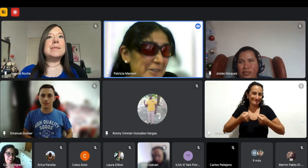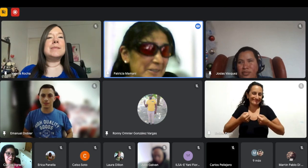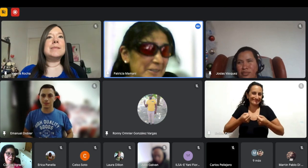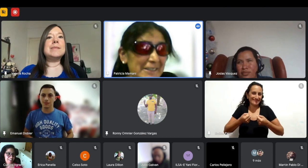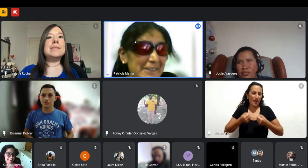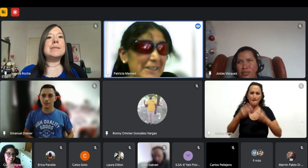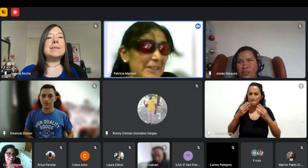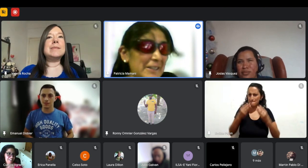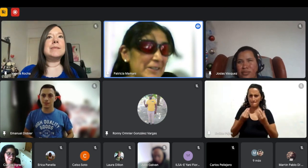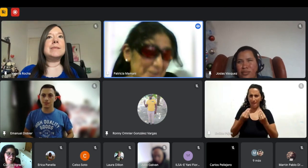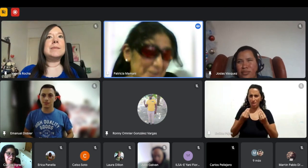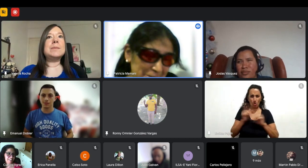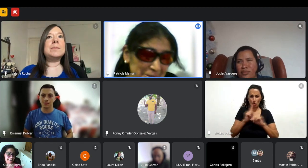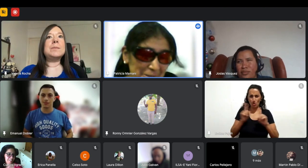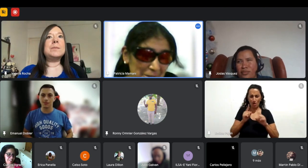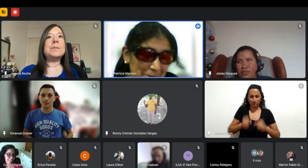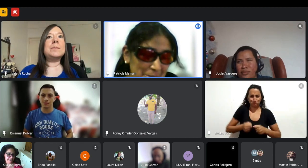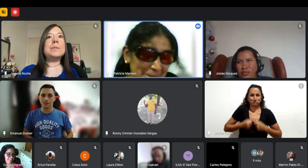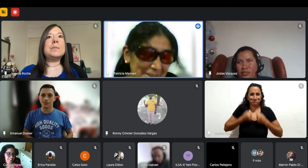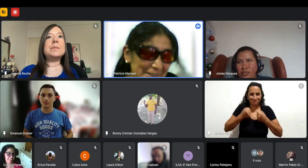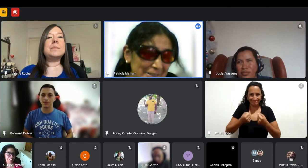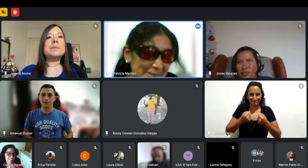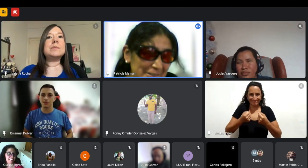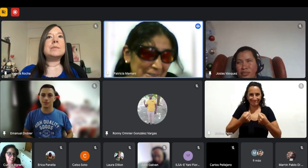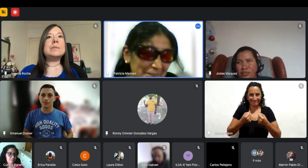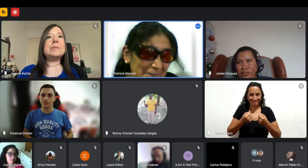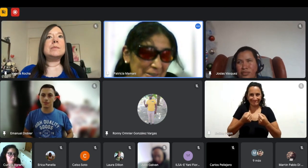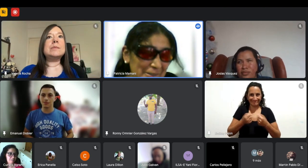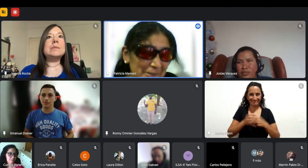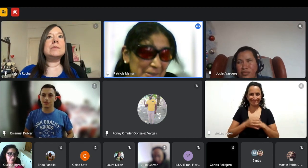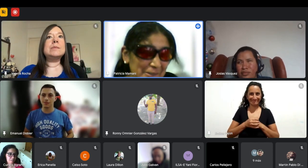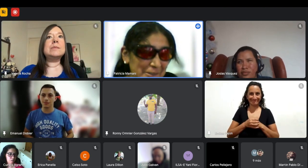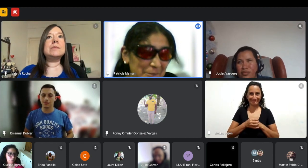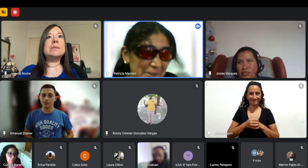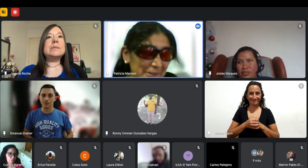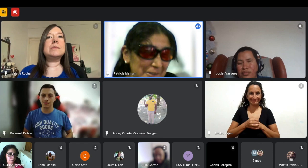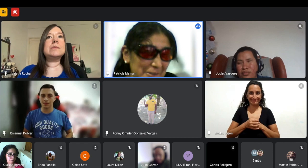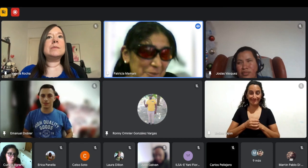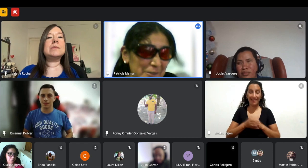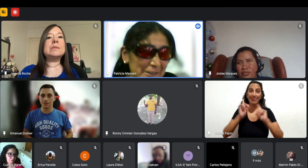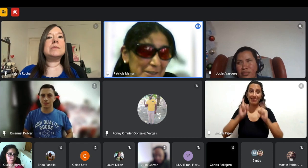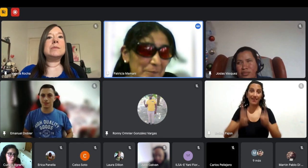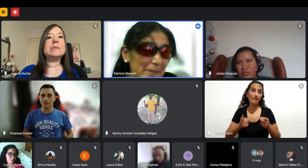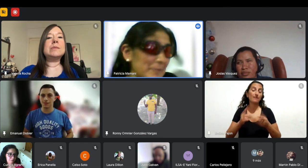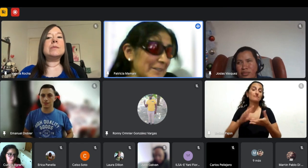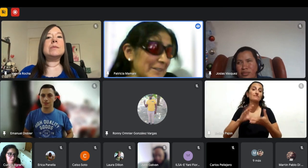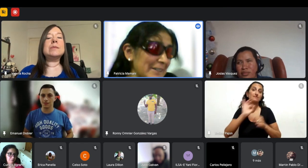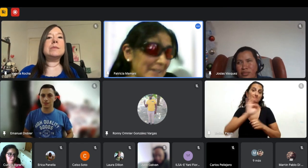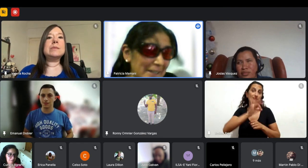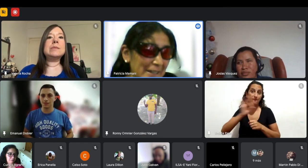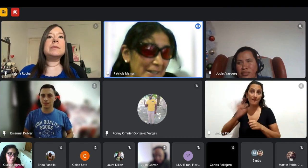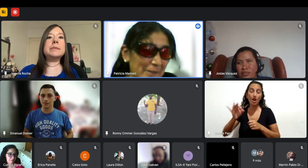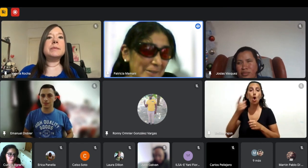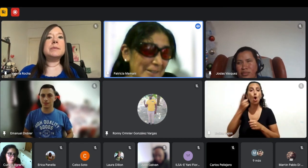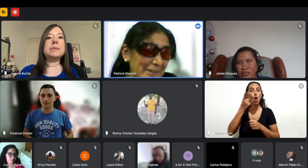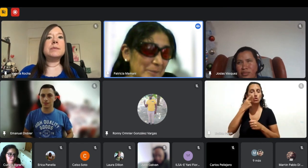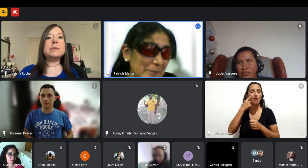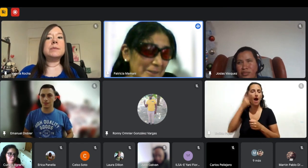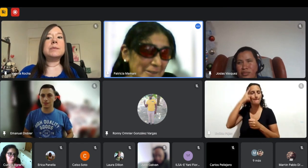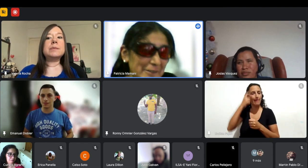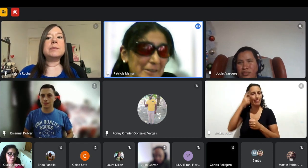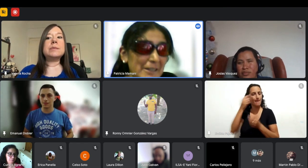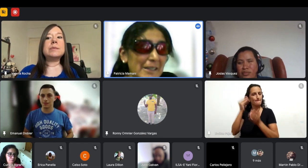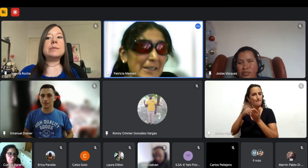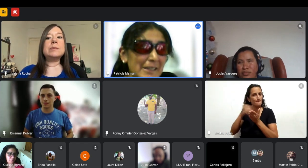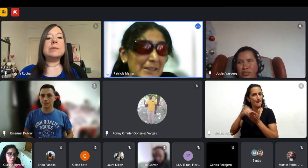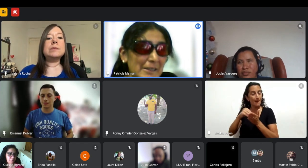bueno y contar con obviamente con con los conocimientos suficientes para poder eh abordar ese